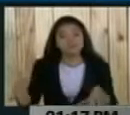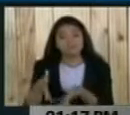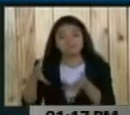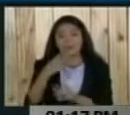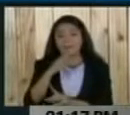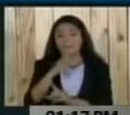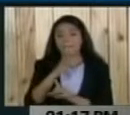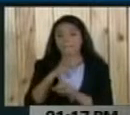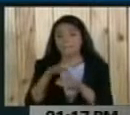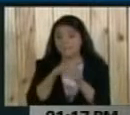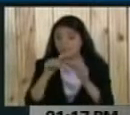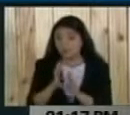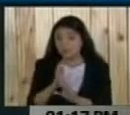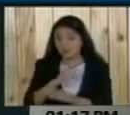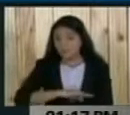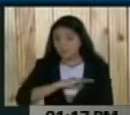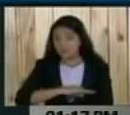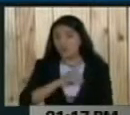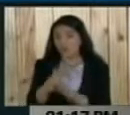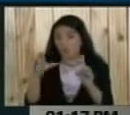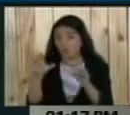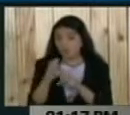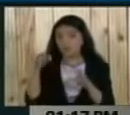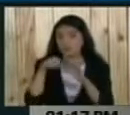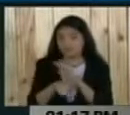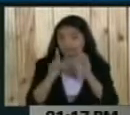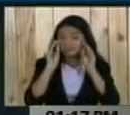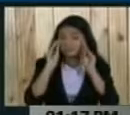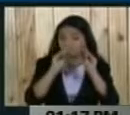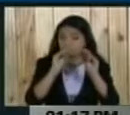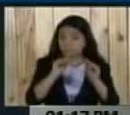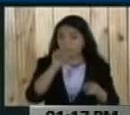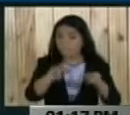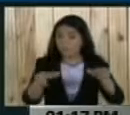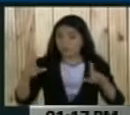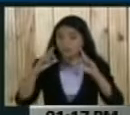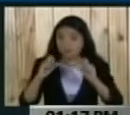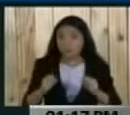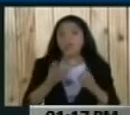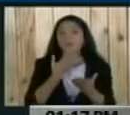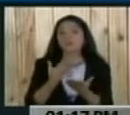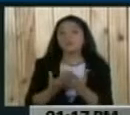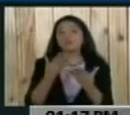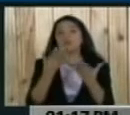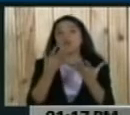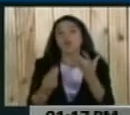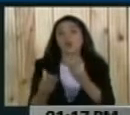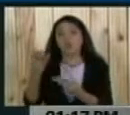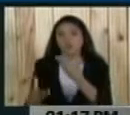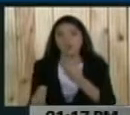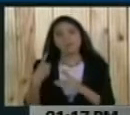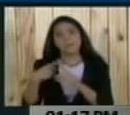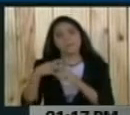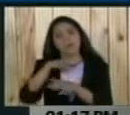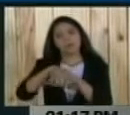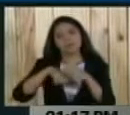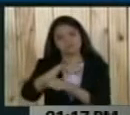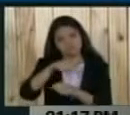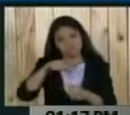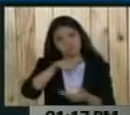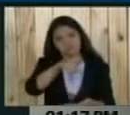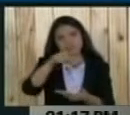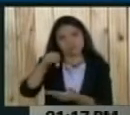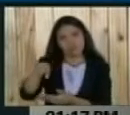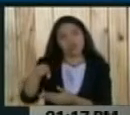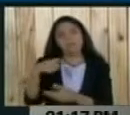Cultura Corazón Adentro, de formación de profesionales de la cultura. Propuso a las comunas, a los comités locales de abastecimiento y producción CLAP, y